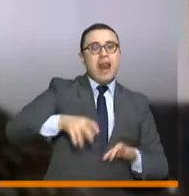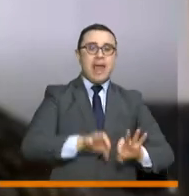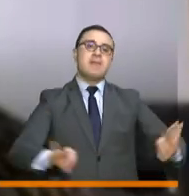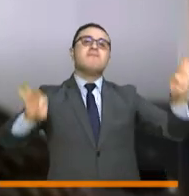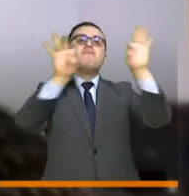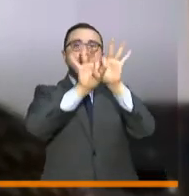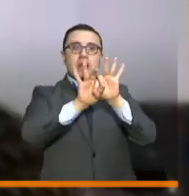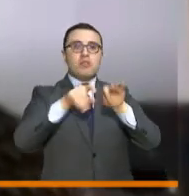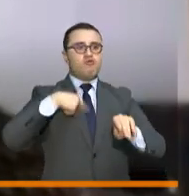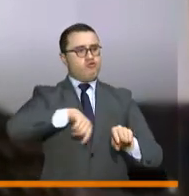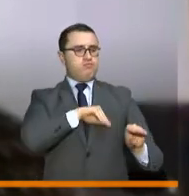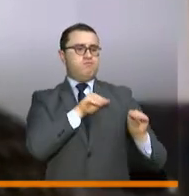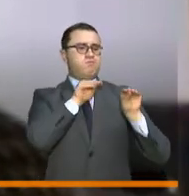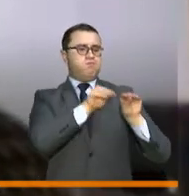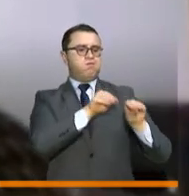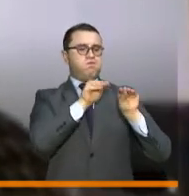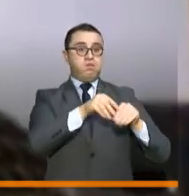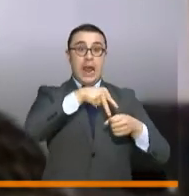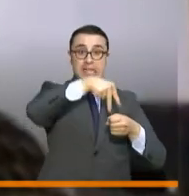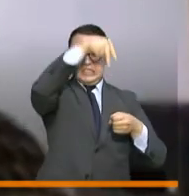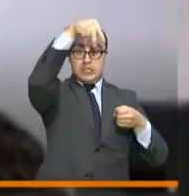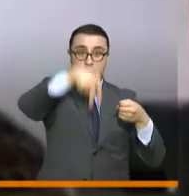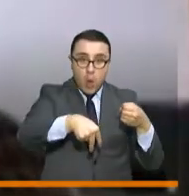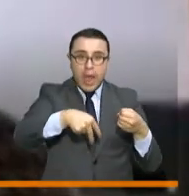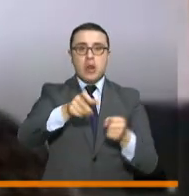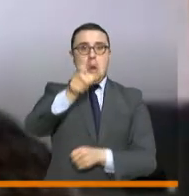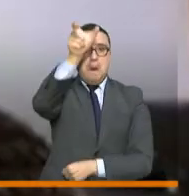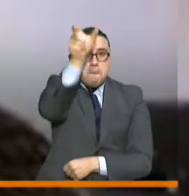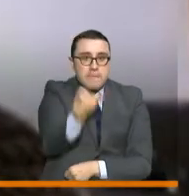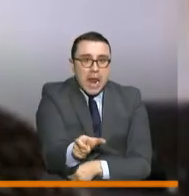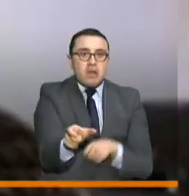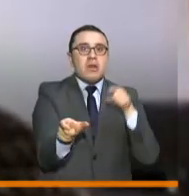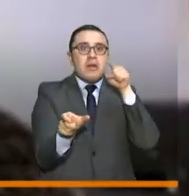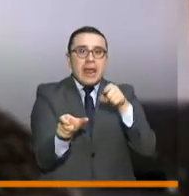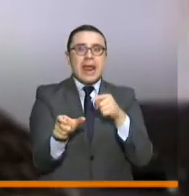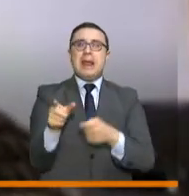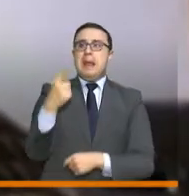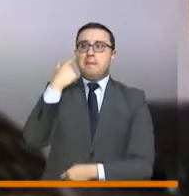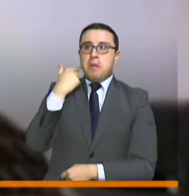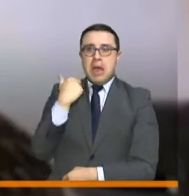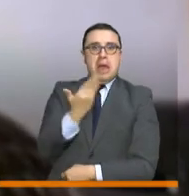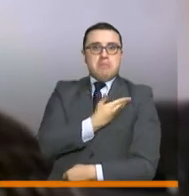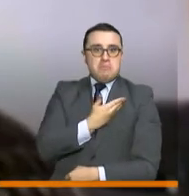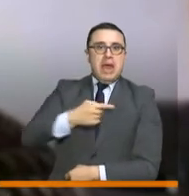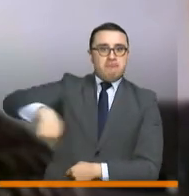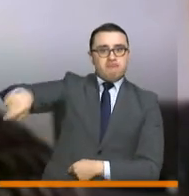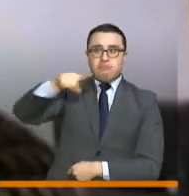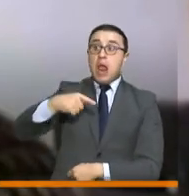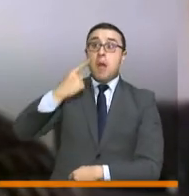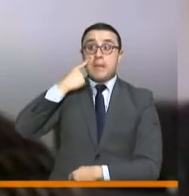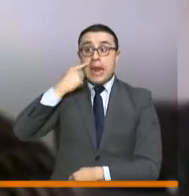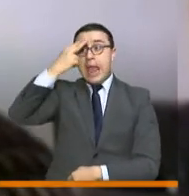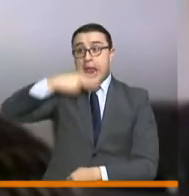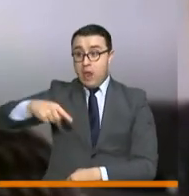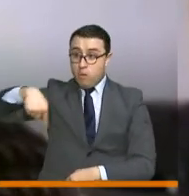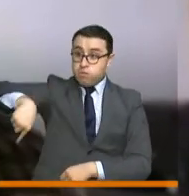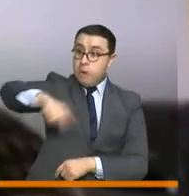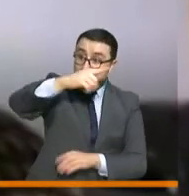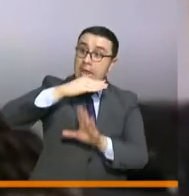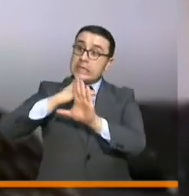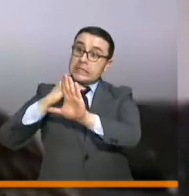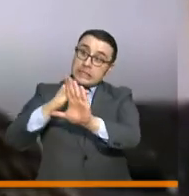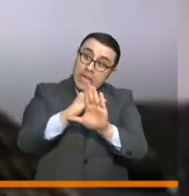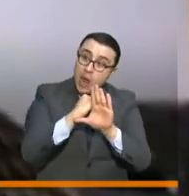¿cómo poder formar al ciudadano, a la persona que, al padre de familia, para que lleve al niño con esa seguridad?